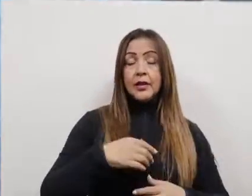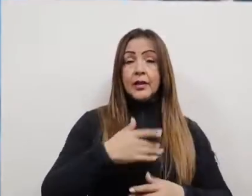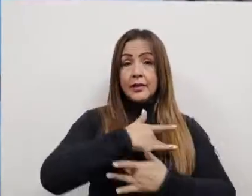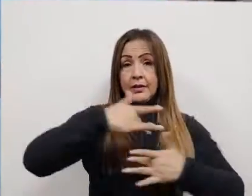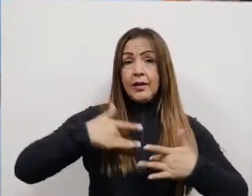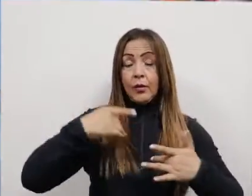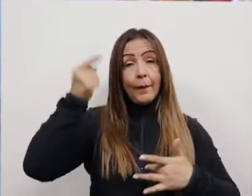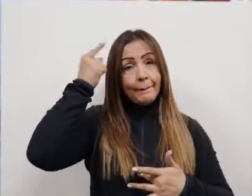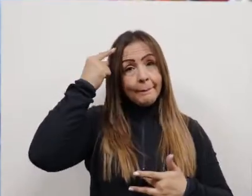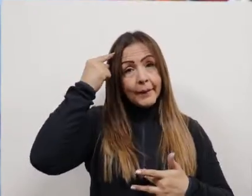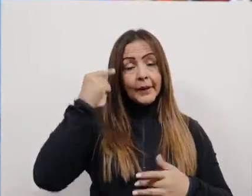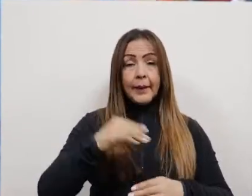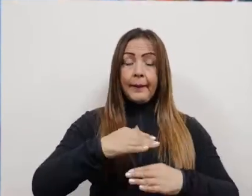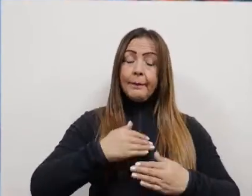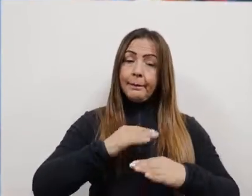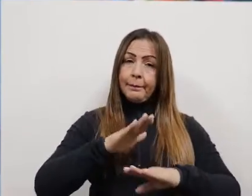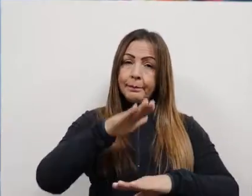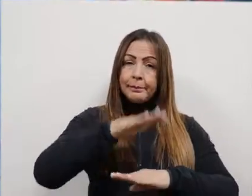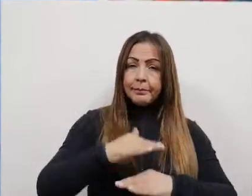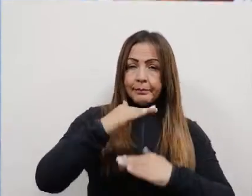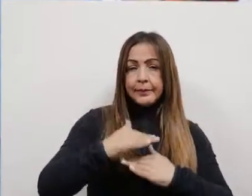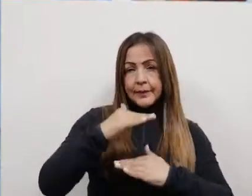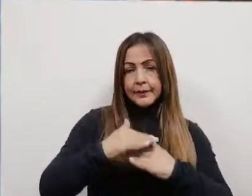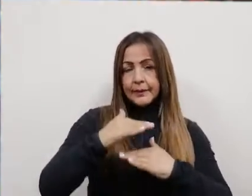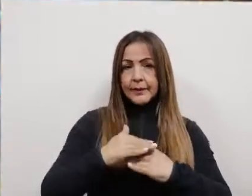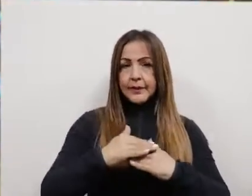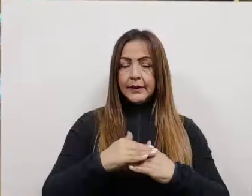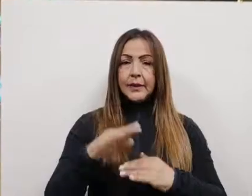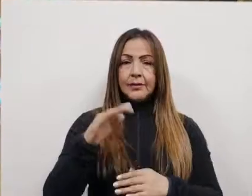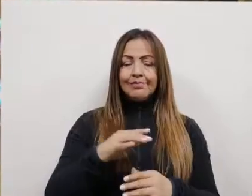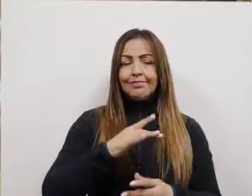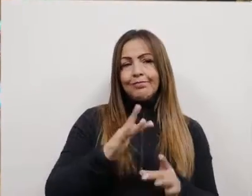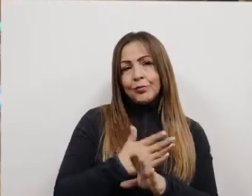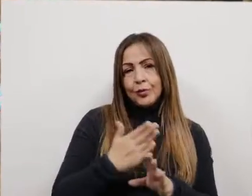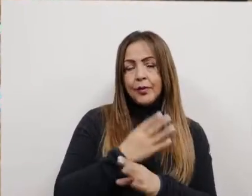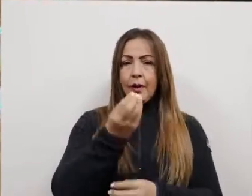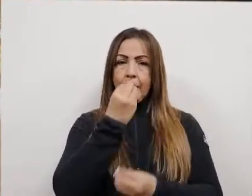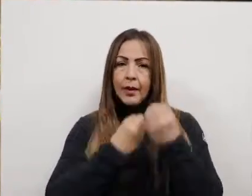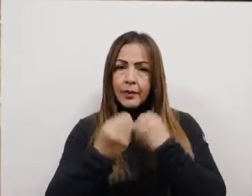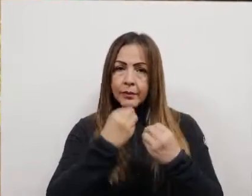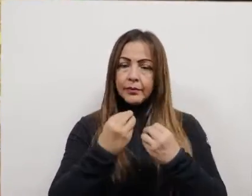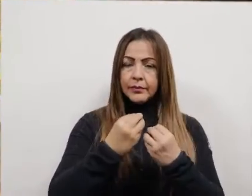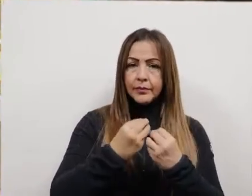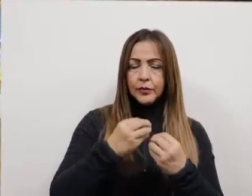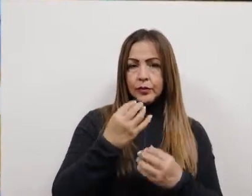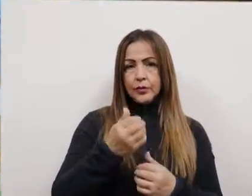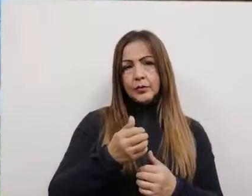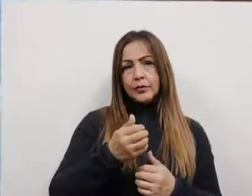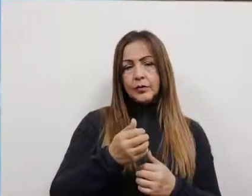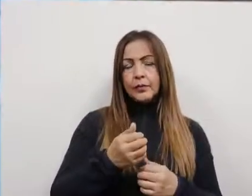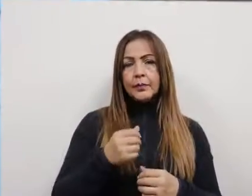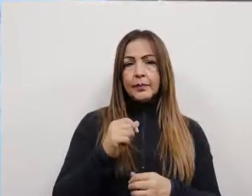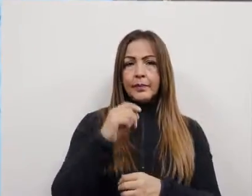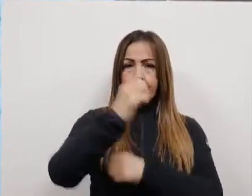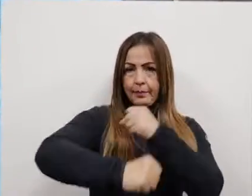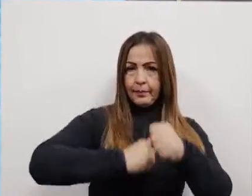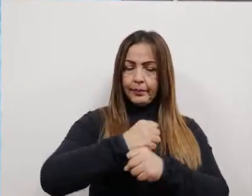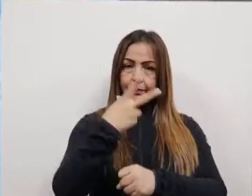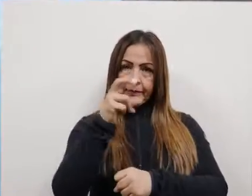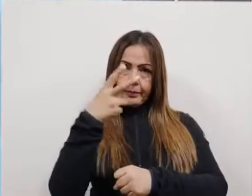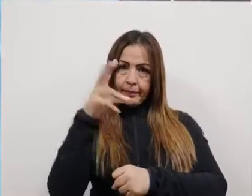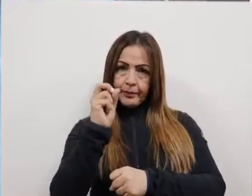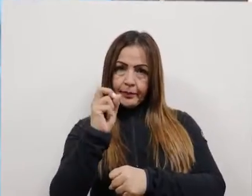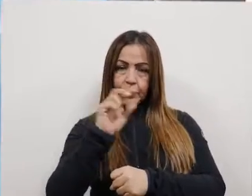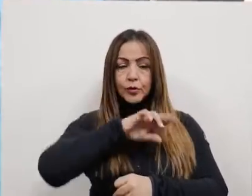dimensión de salud ambiental trabajamos para la mitigación de los diferentes factores de riesgo en alimentos, sanitario y biológico. Para la